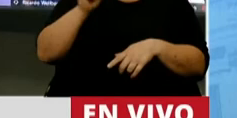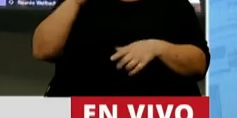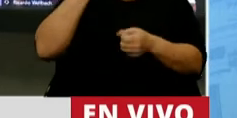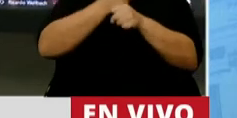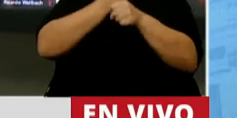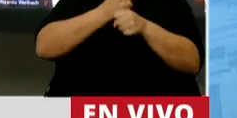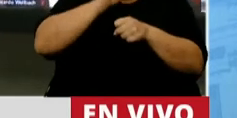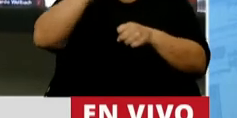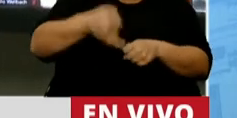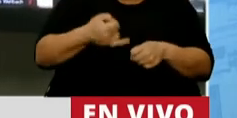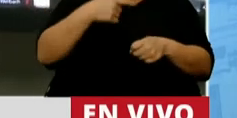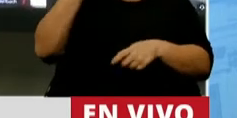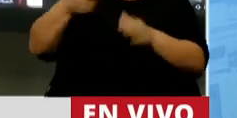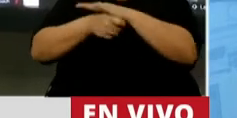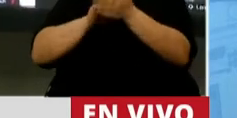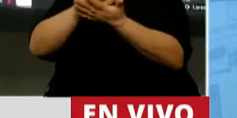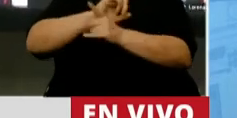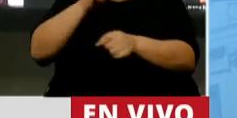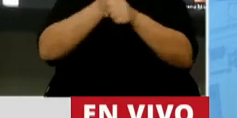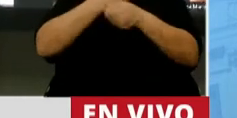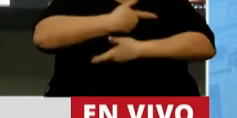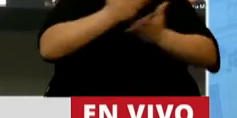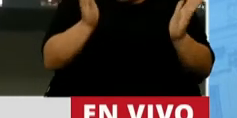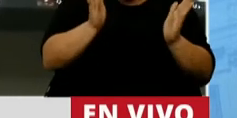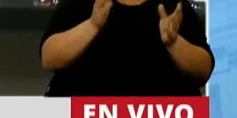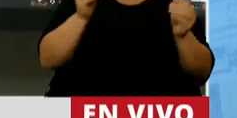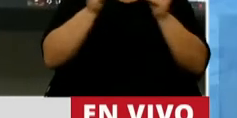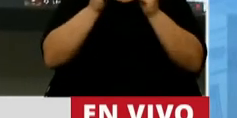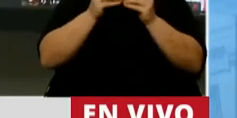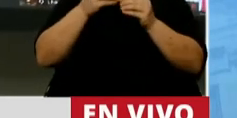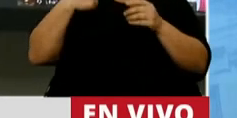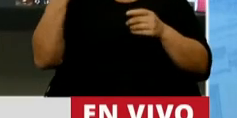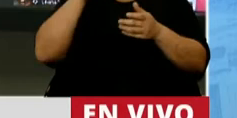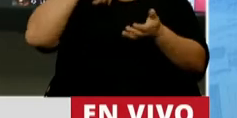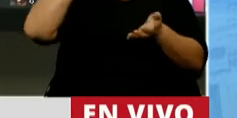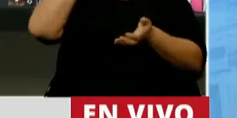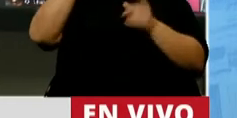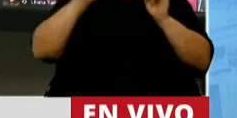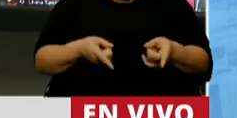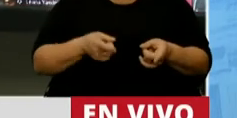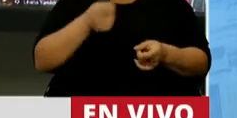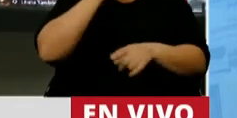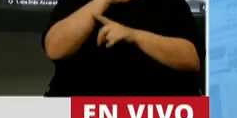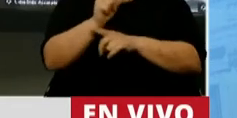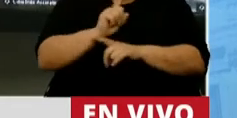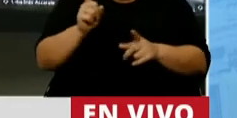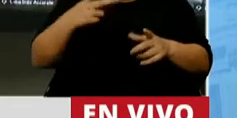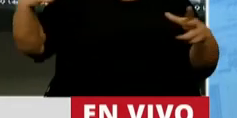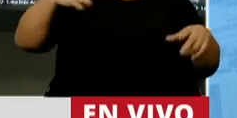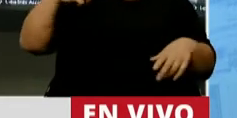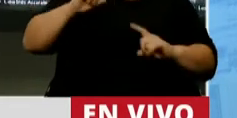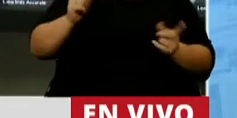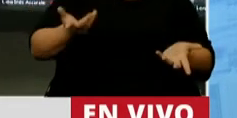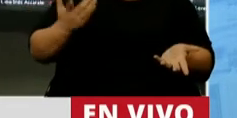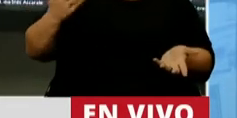haya ganado laburando. Trabajando en lo público, compañeros y correligionarios, si no se roba, nadie se hace millonario.